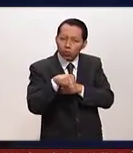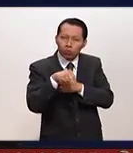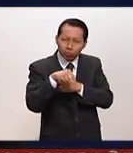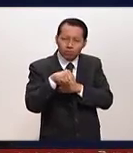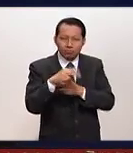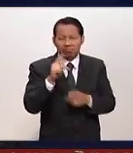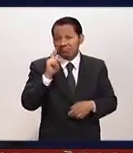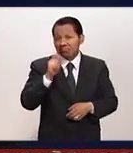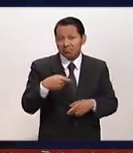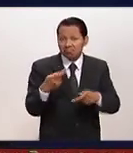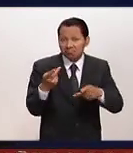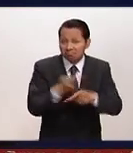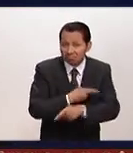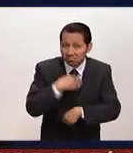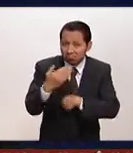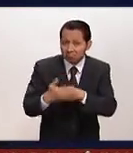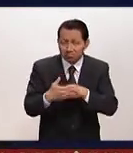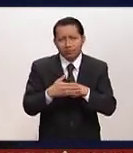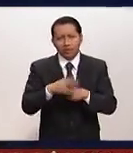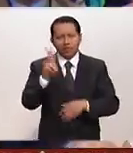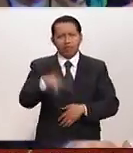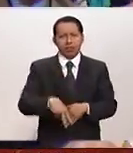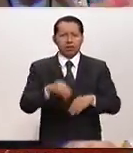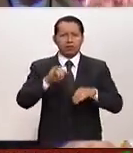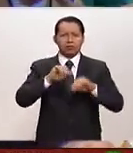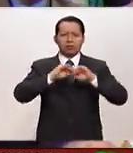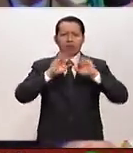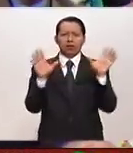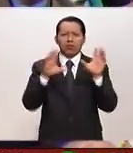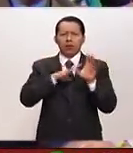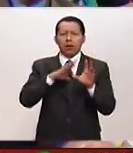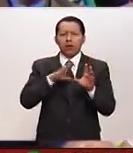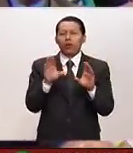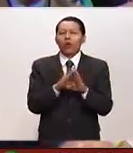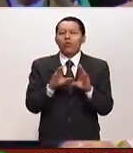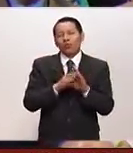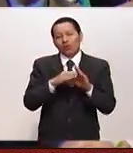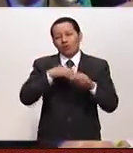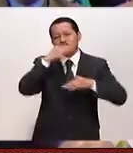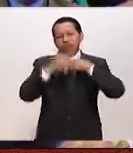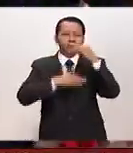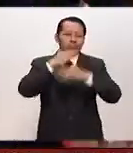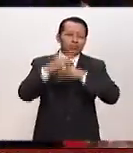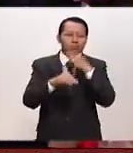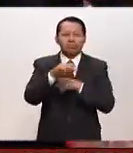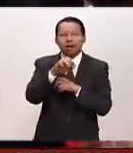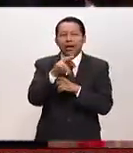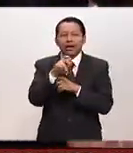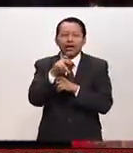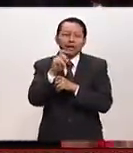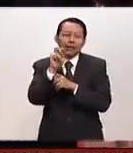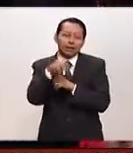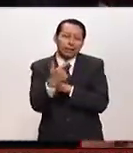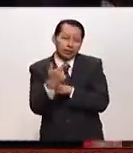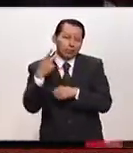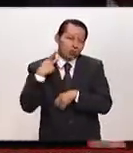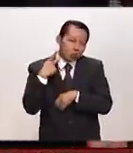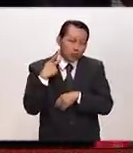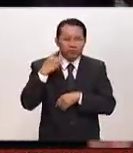en efecto hay una gran característica del marketing político, de la inmediatez, hay un